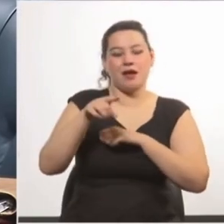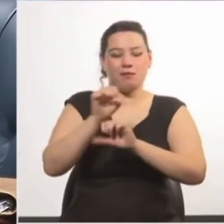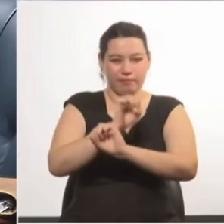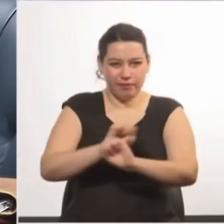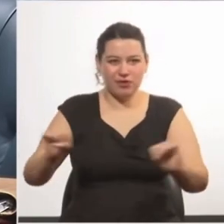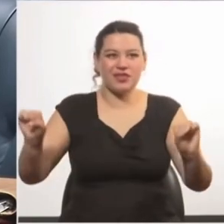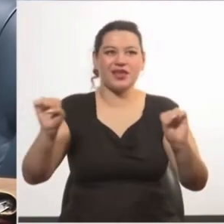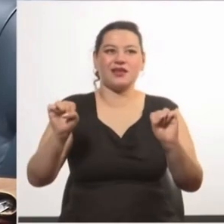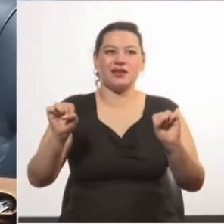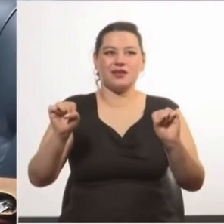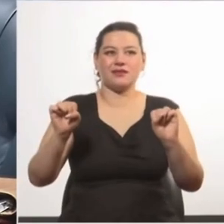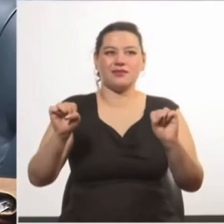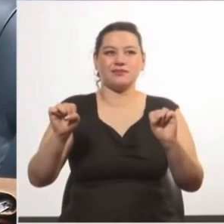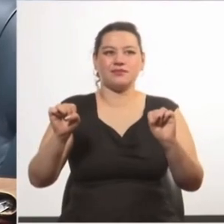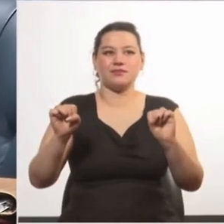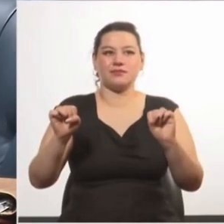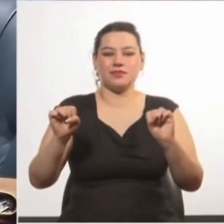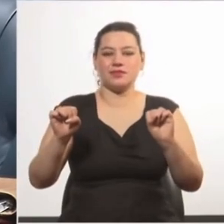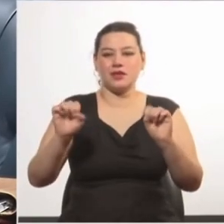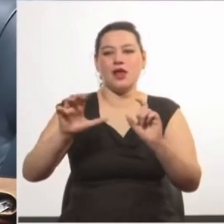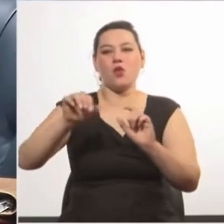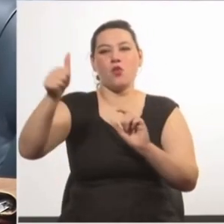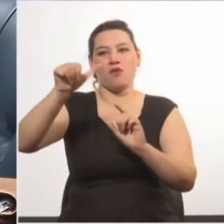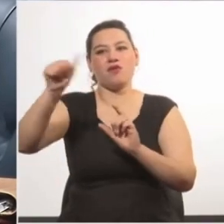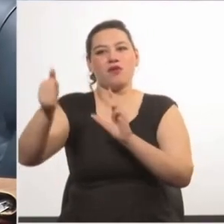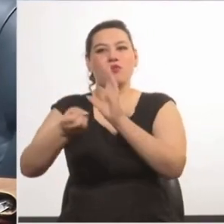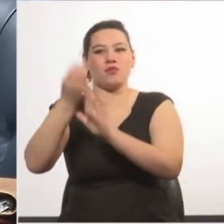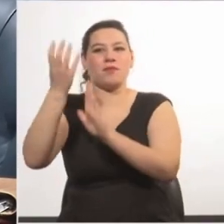poder estrenar nuevos logros. Muchas gracias, señora Presidenta.